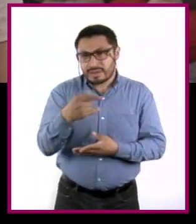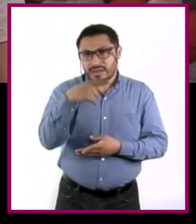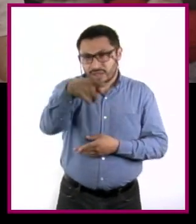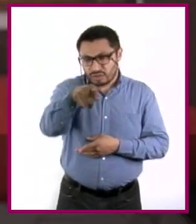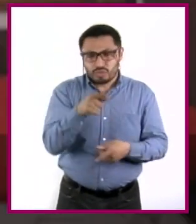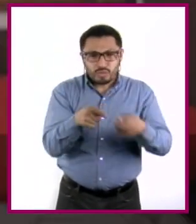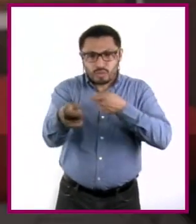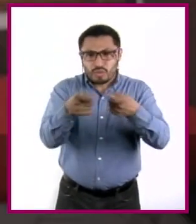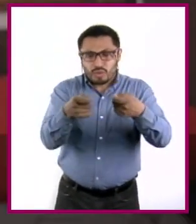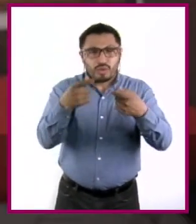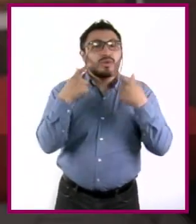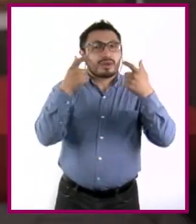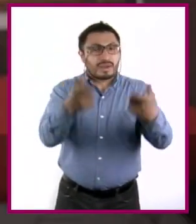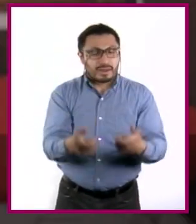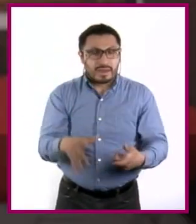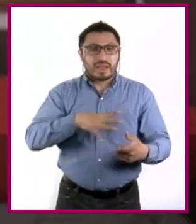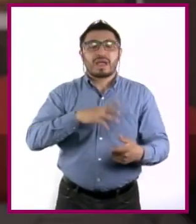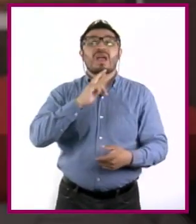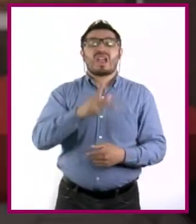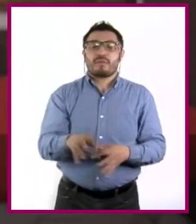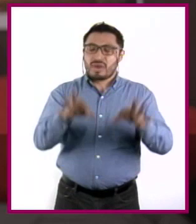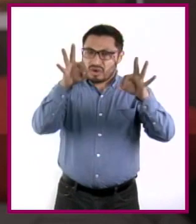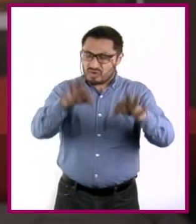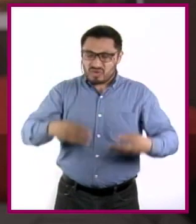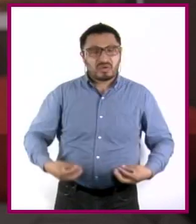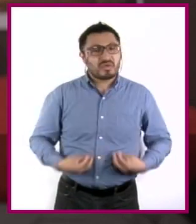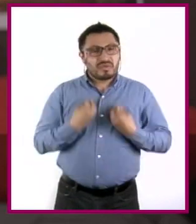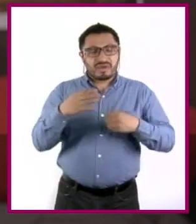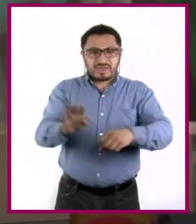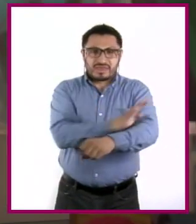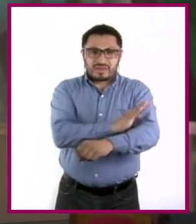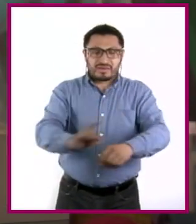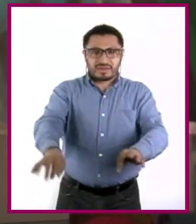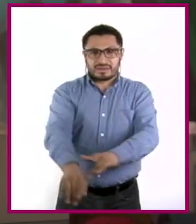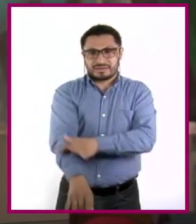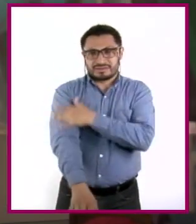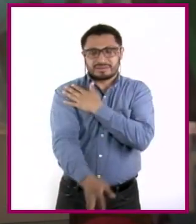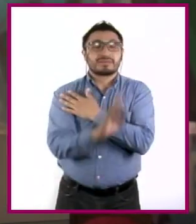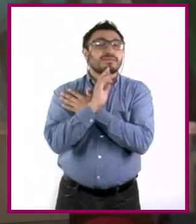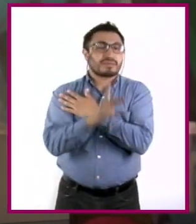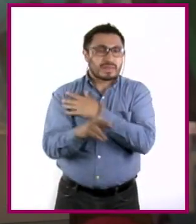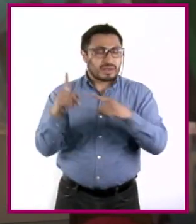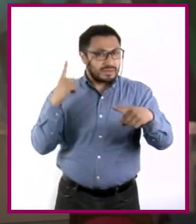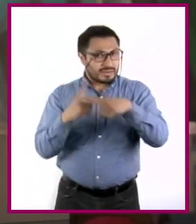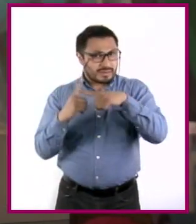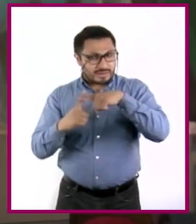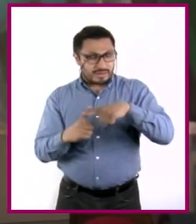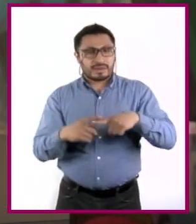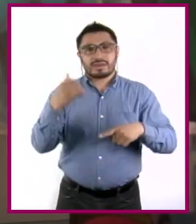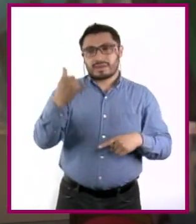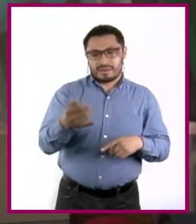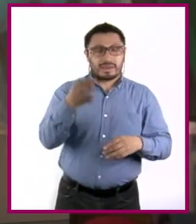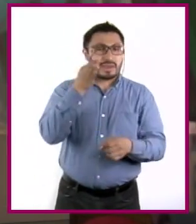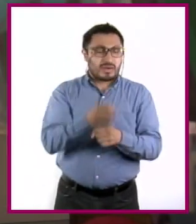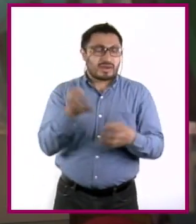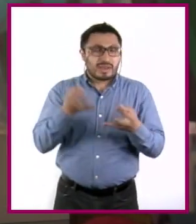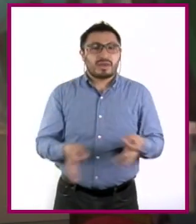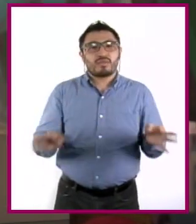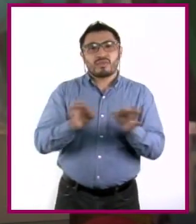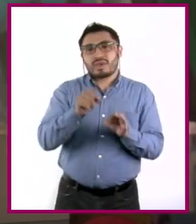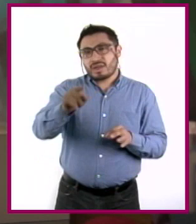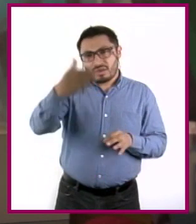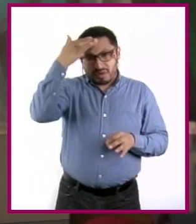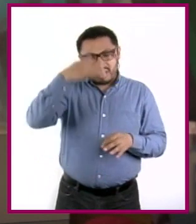vida financiera te dará una mejor calidad de vida y bienestar emocional. Y como punto de partida, es bueno saber qué tal